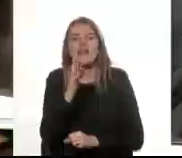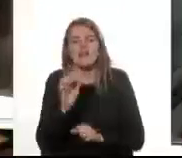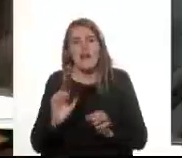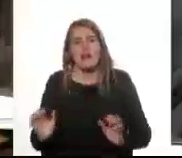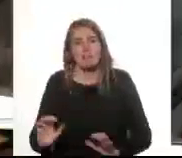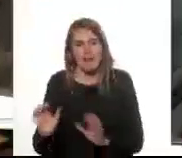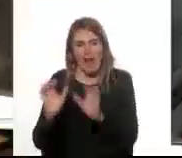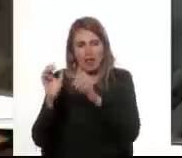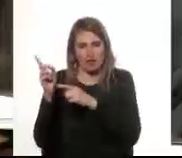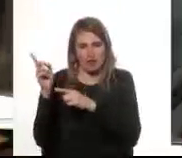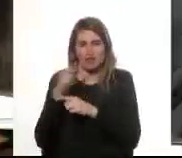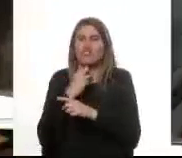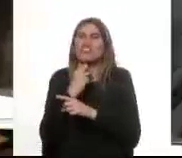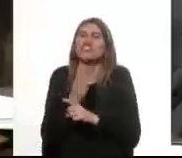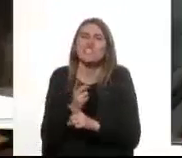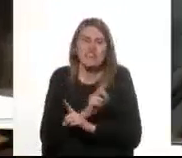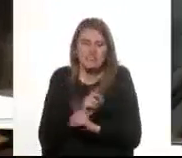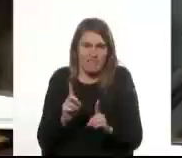Era inviable